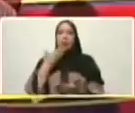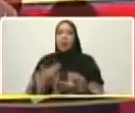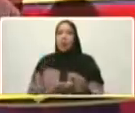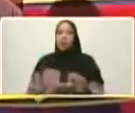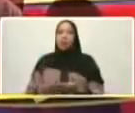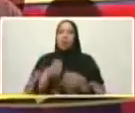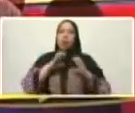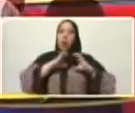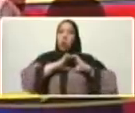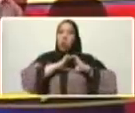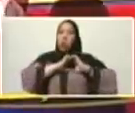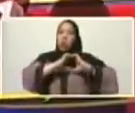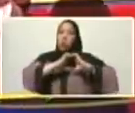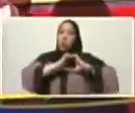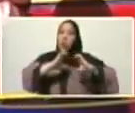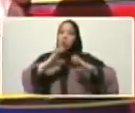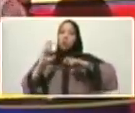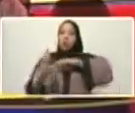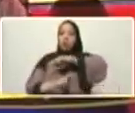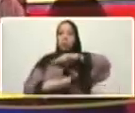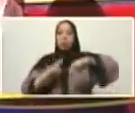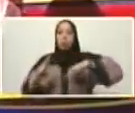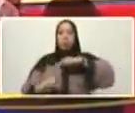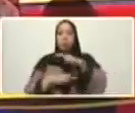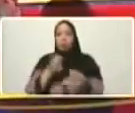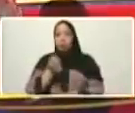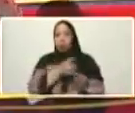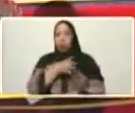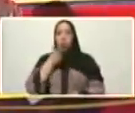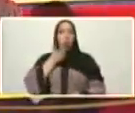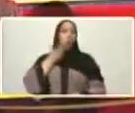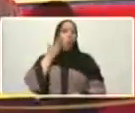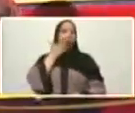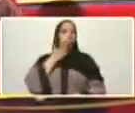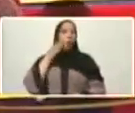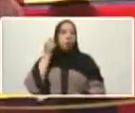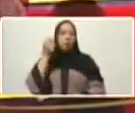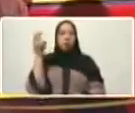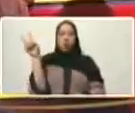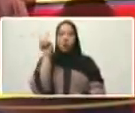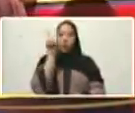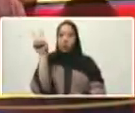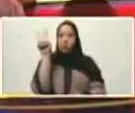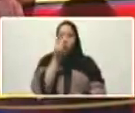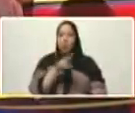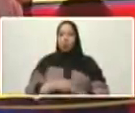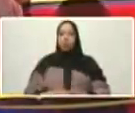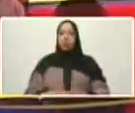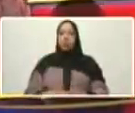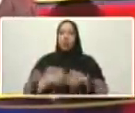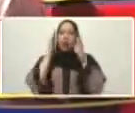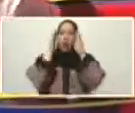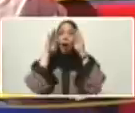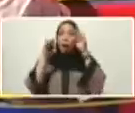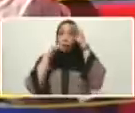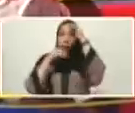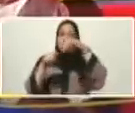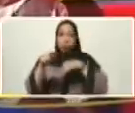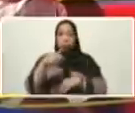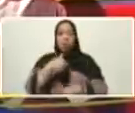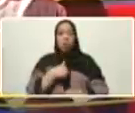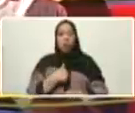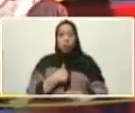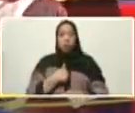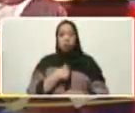digo de corazón revolucionaria como me siento y orgullosa de mi patria por habernos atendido con estas 50